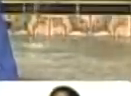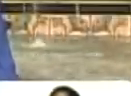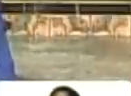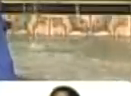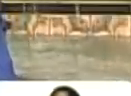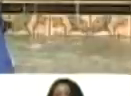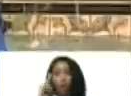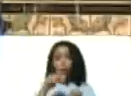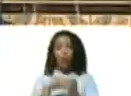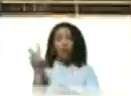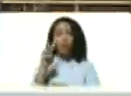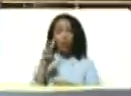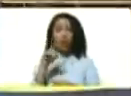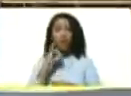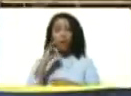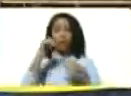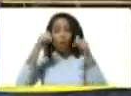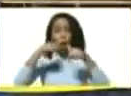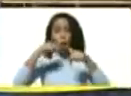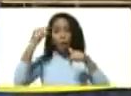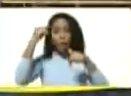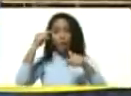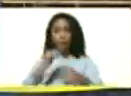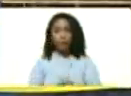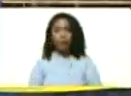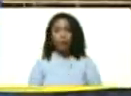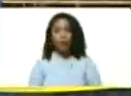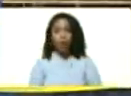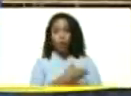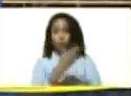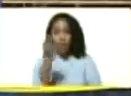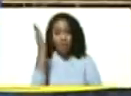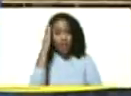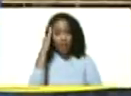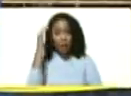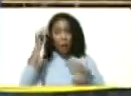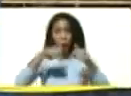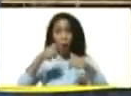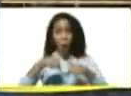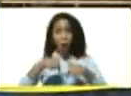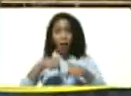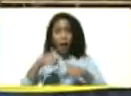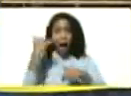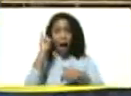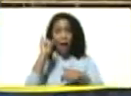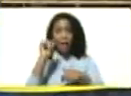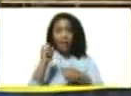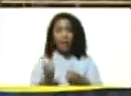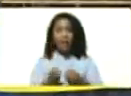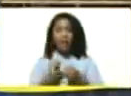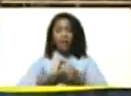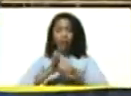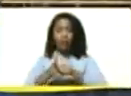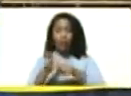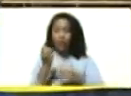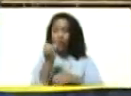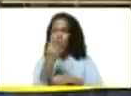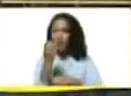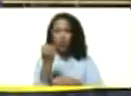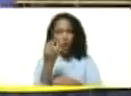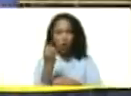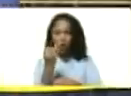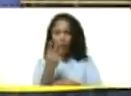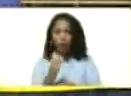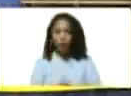fíjense ustedes el dato del día de hoy. Ustedes saben cuántos casos tuvimos y de coronavirus. ¿Cuántos, cuántos?